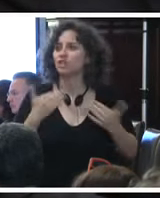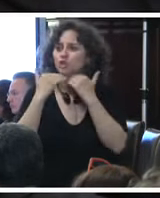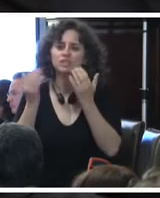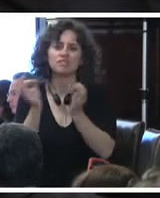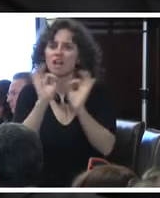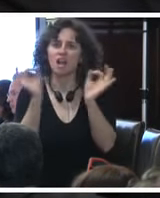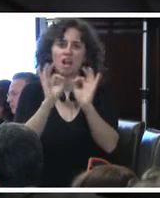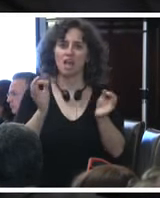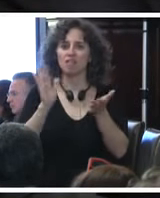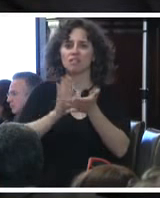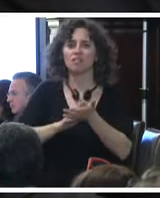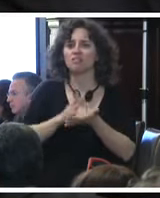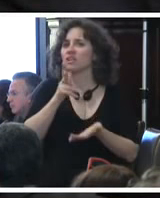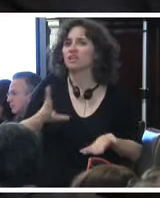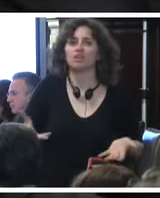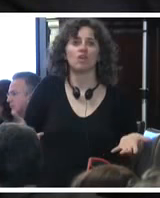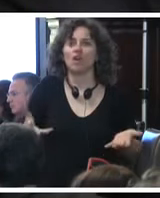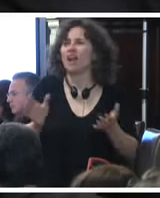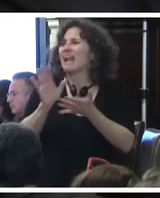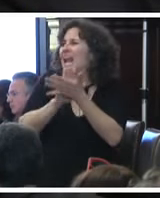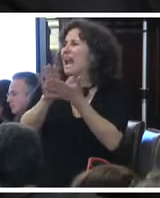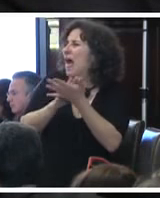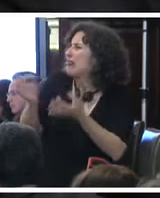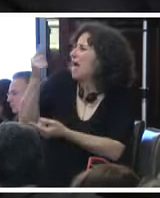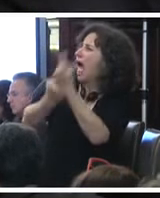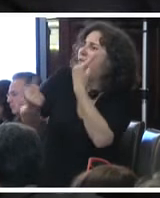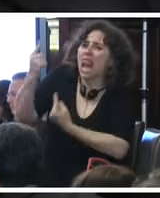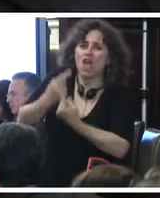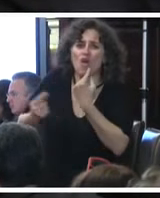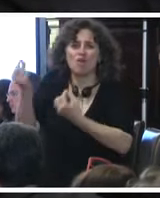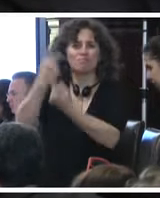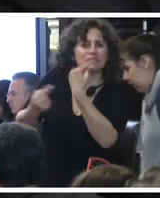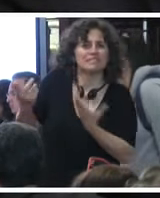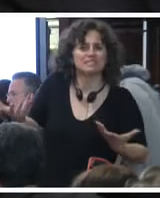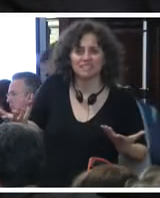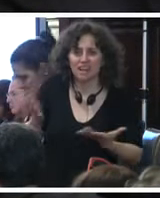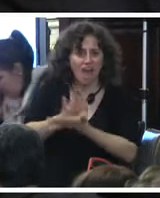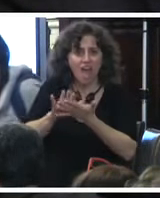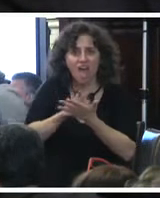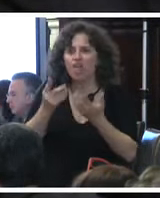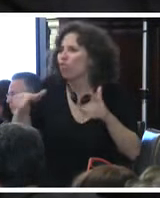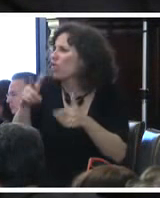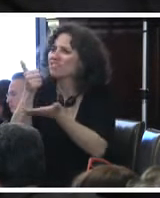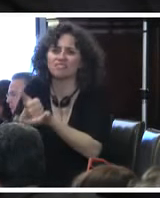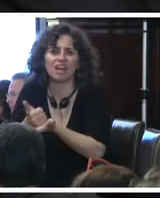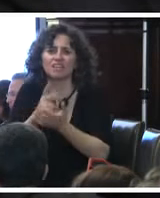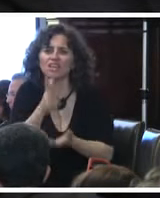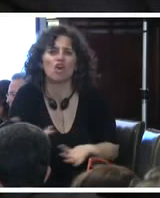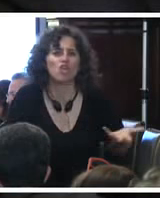ni una pista tan siquiera a dónde están nuestros hijos.